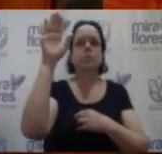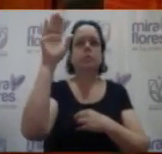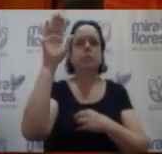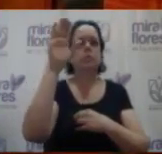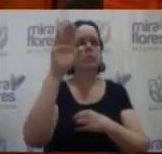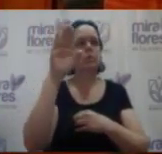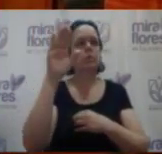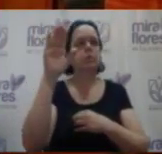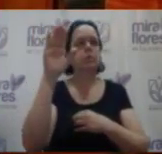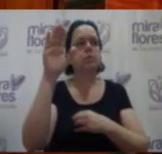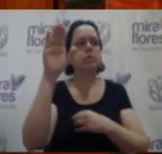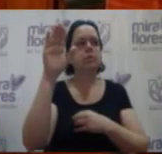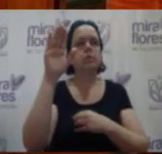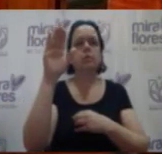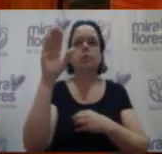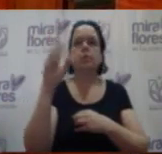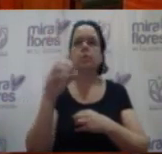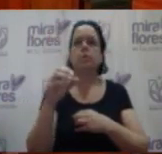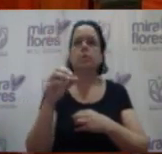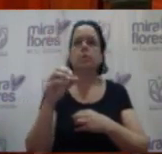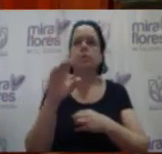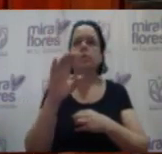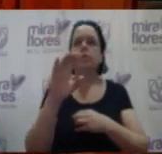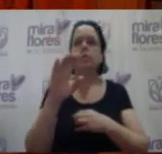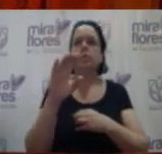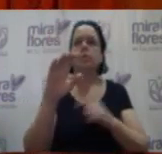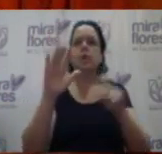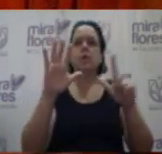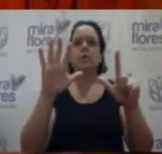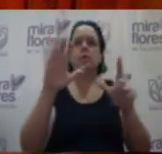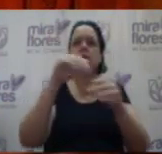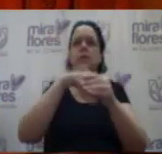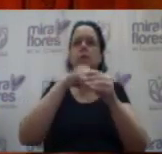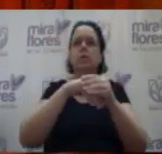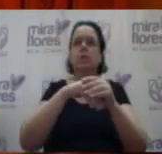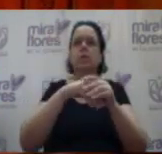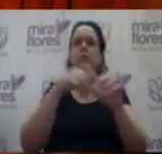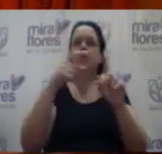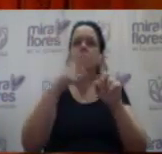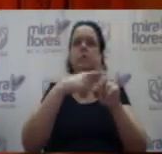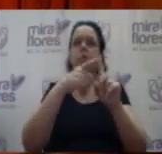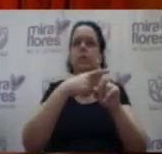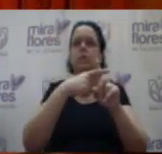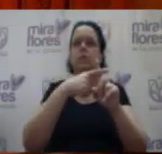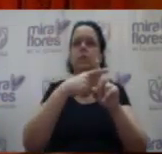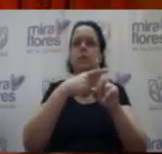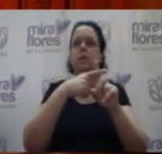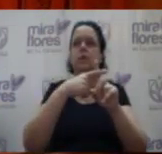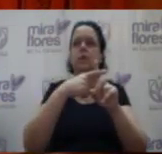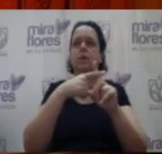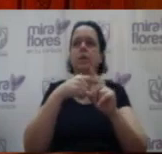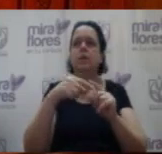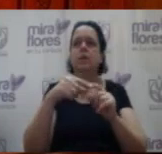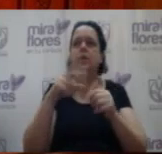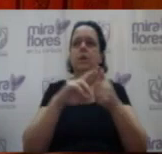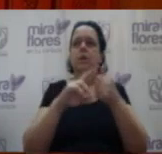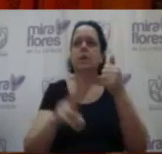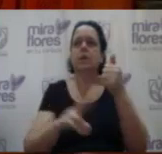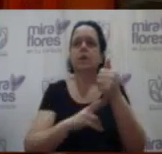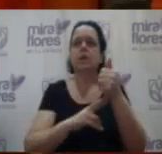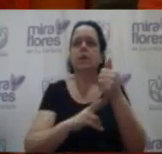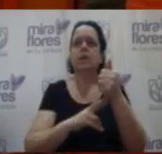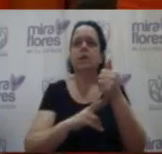Tenemos un, dos, tres, cuatro, siete votos a favor. Y usted, regidor, por favor.